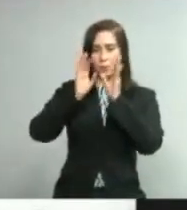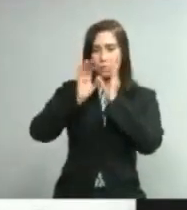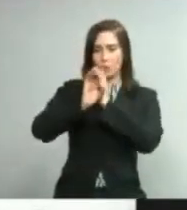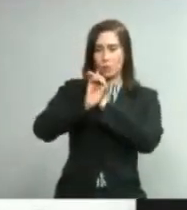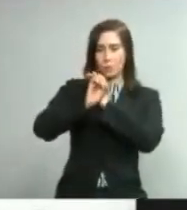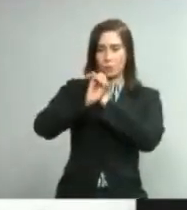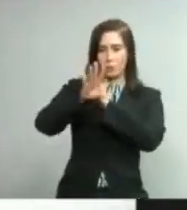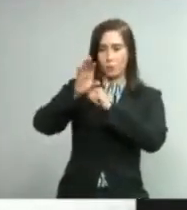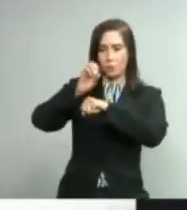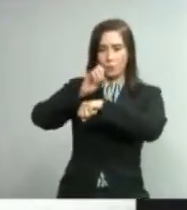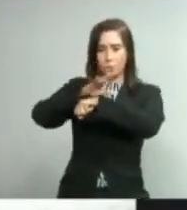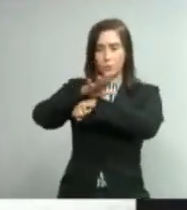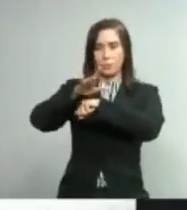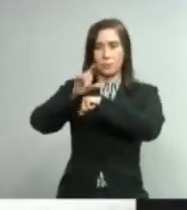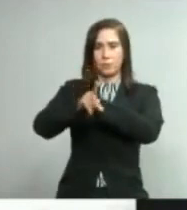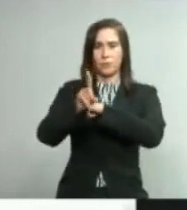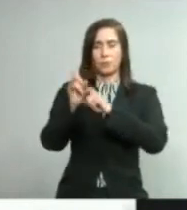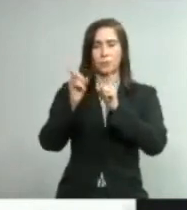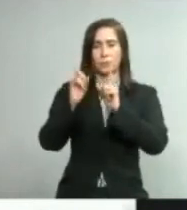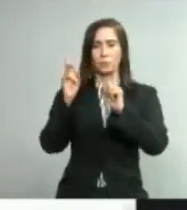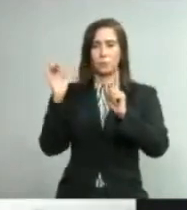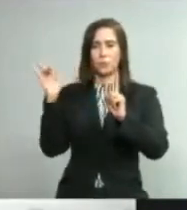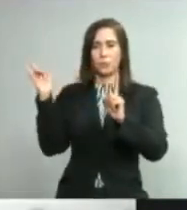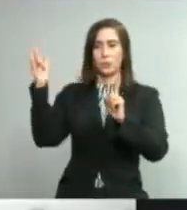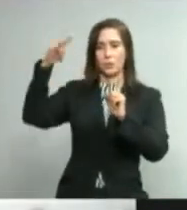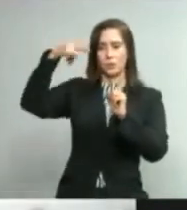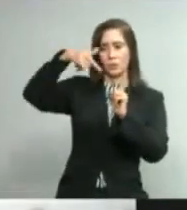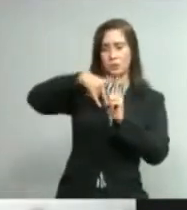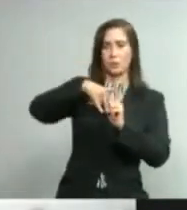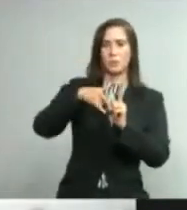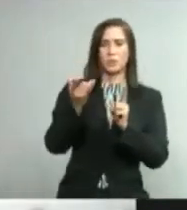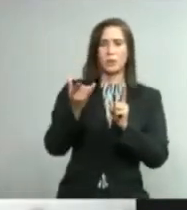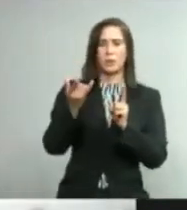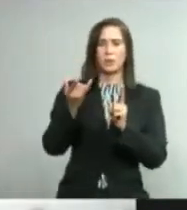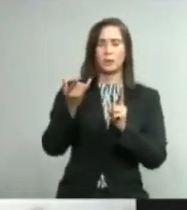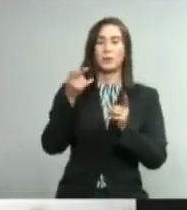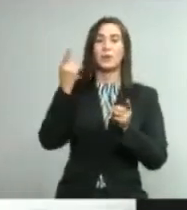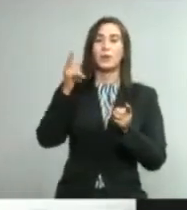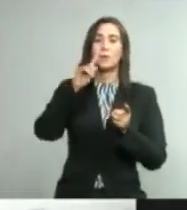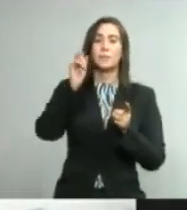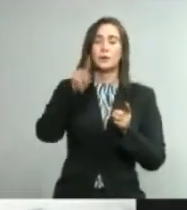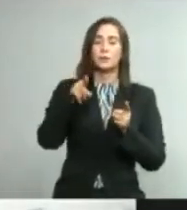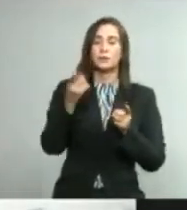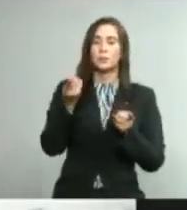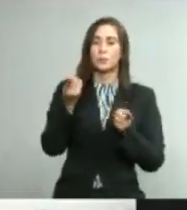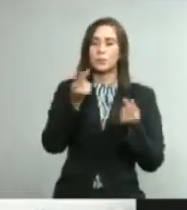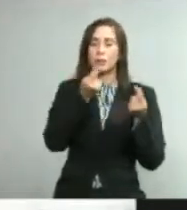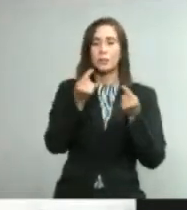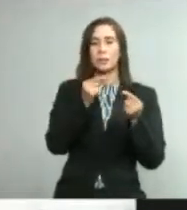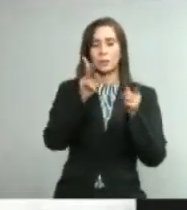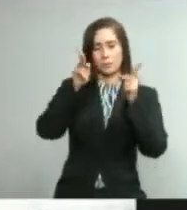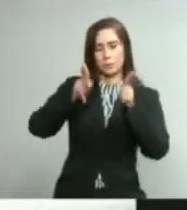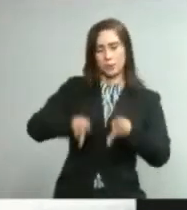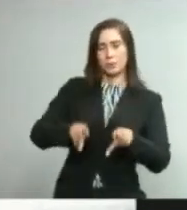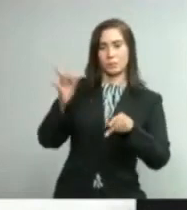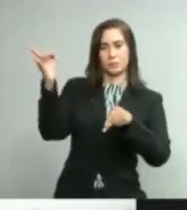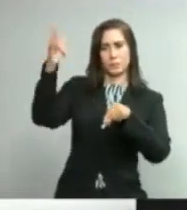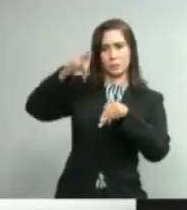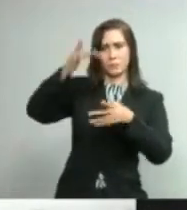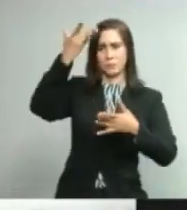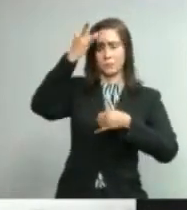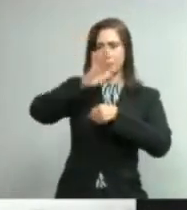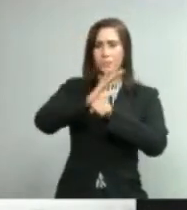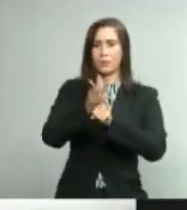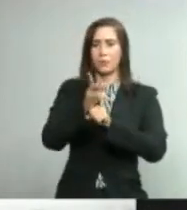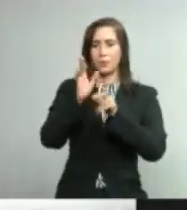Ni cuál era el destino, de dónde era, de dónde procedía, qué pasó, si le han dado seguimiento o si no le han dado seguimiento. Y